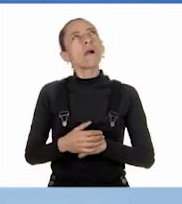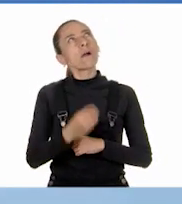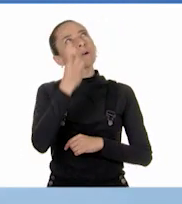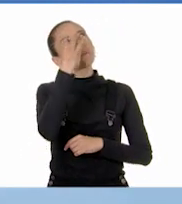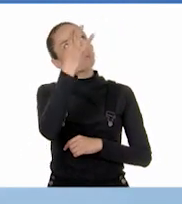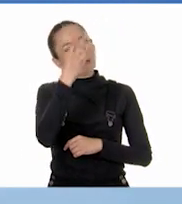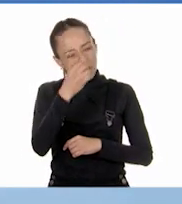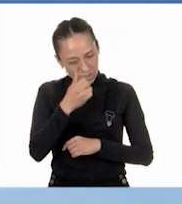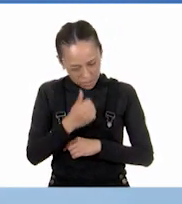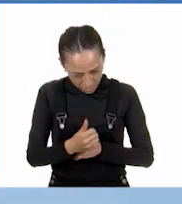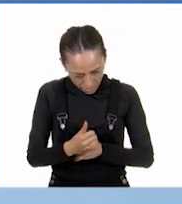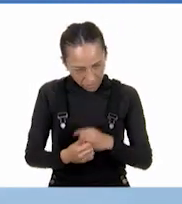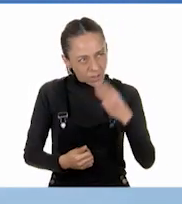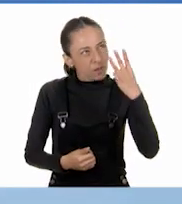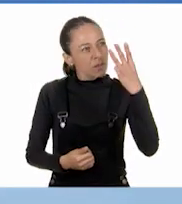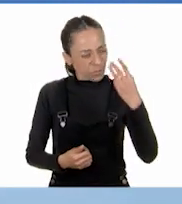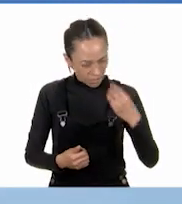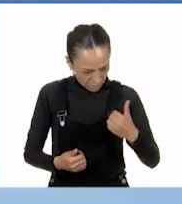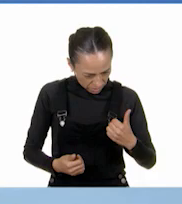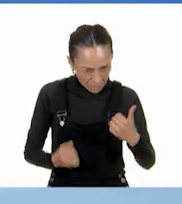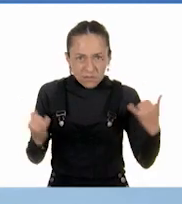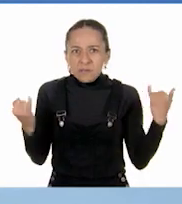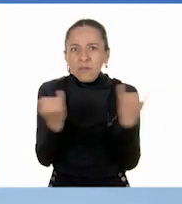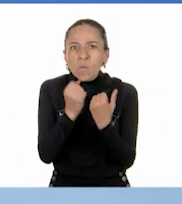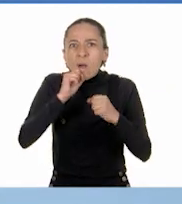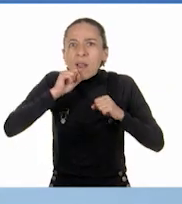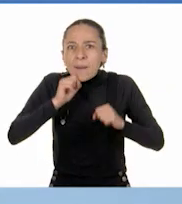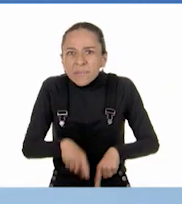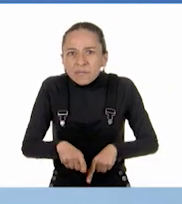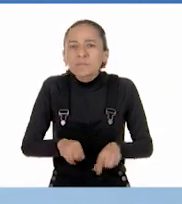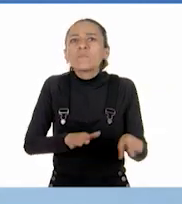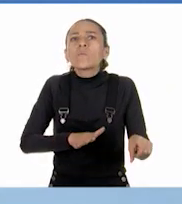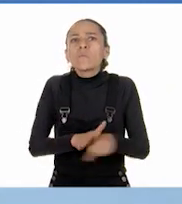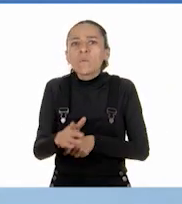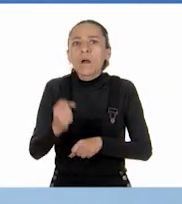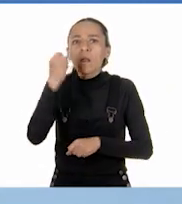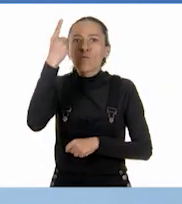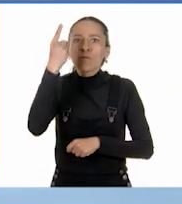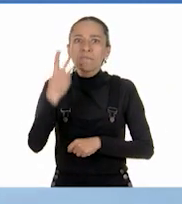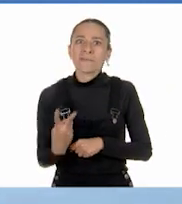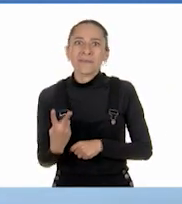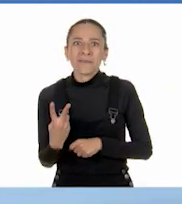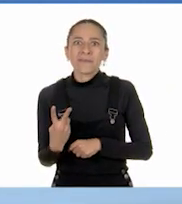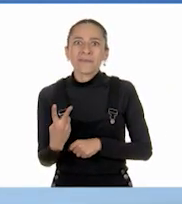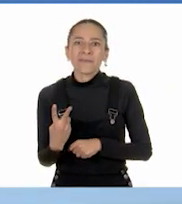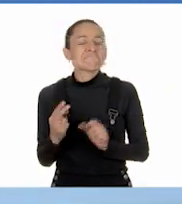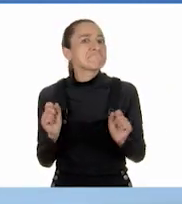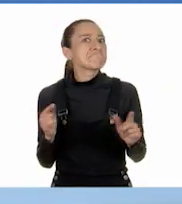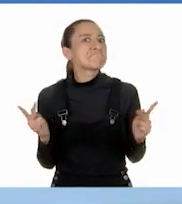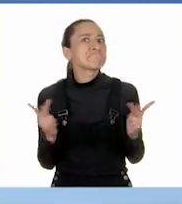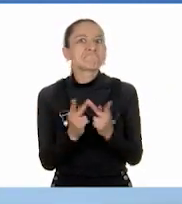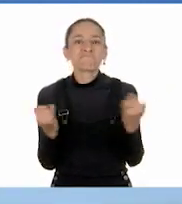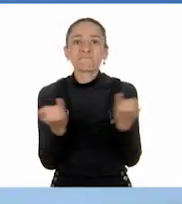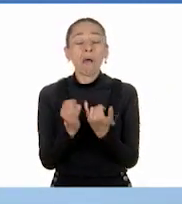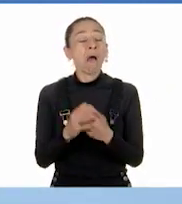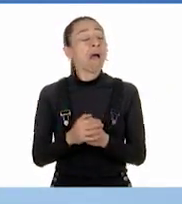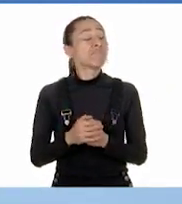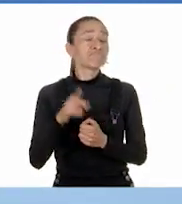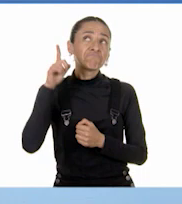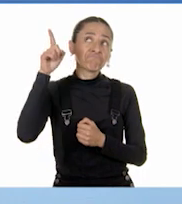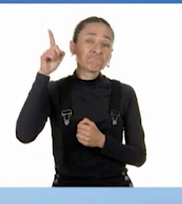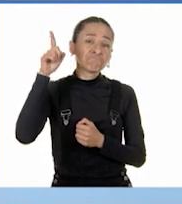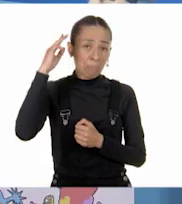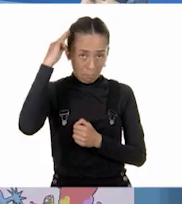un medio. No cabe duda cuánto ha aprendido María de mí.